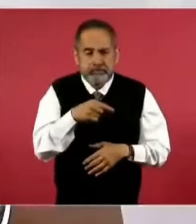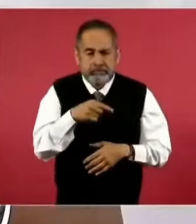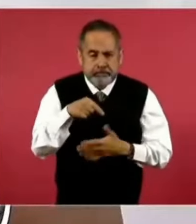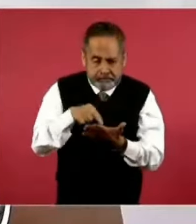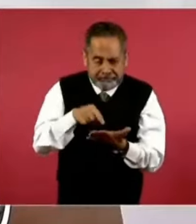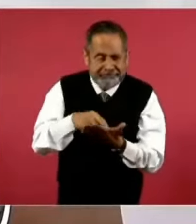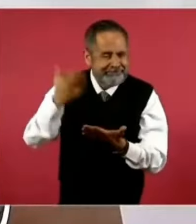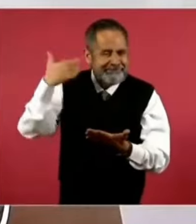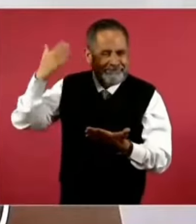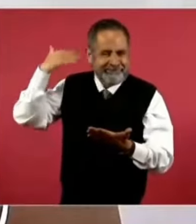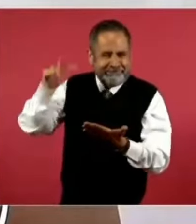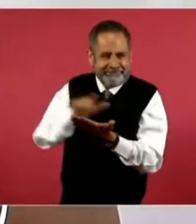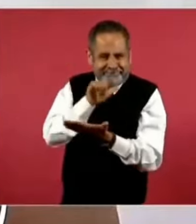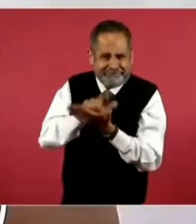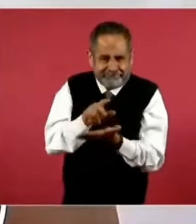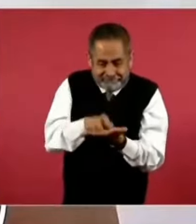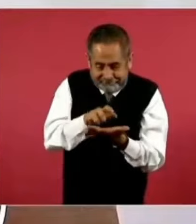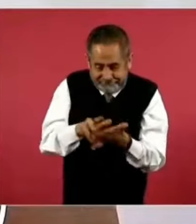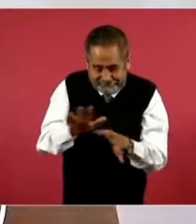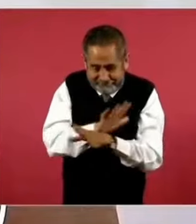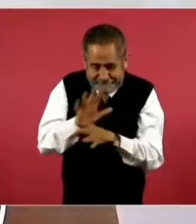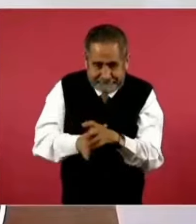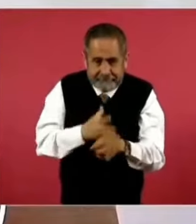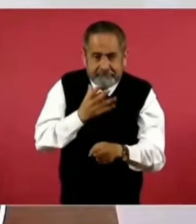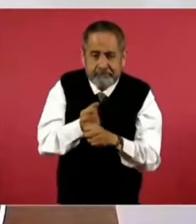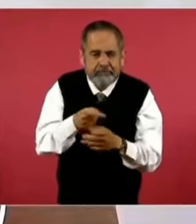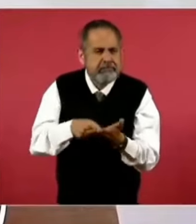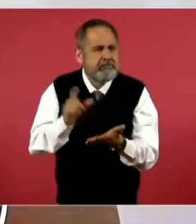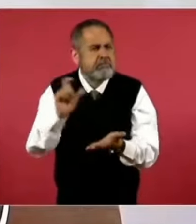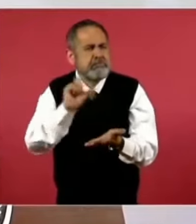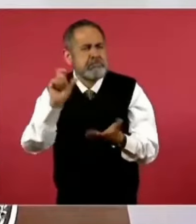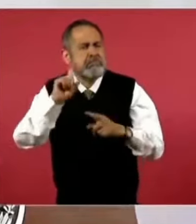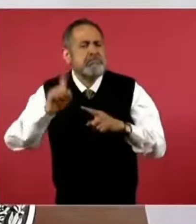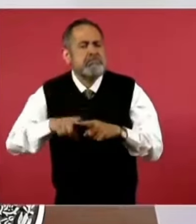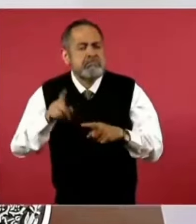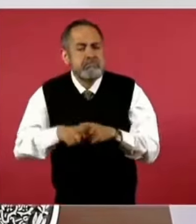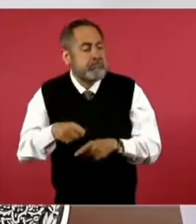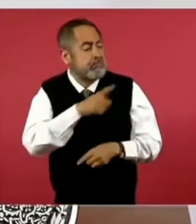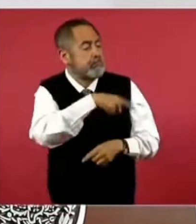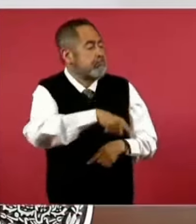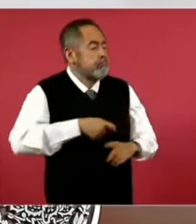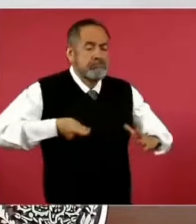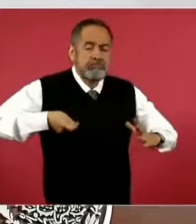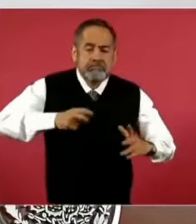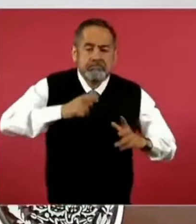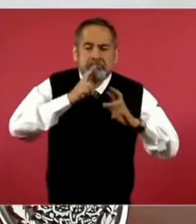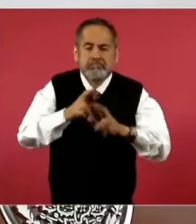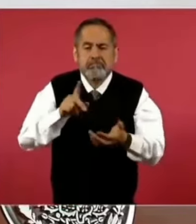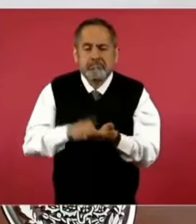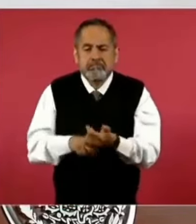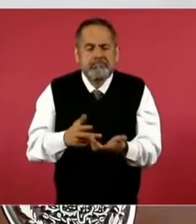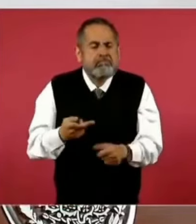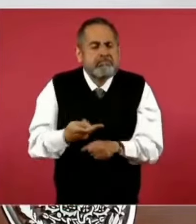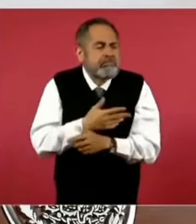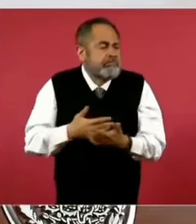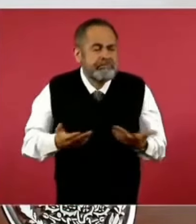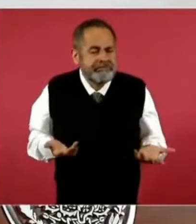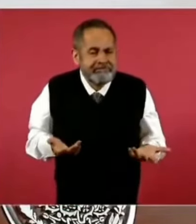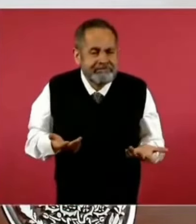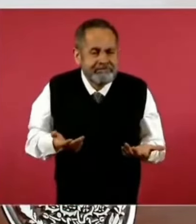modificaciones legales que han resuelto en las primeras instancias,